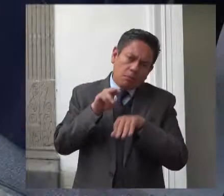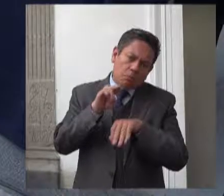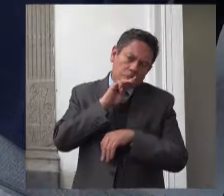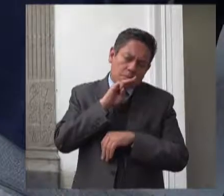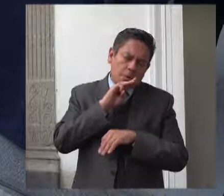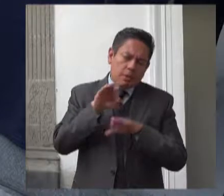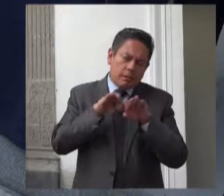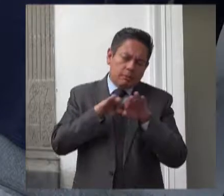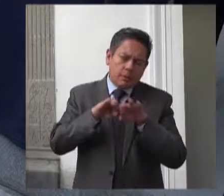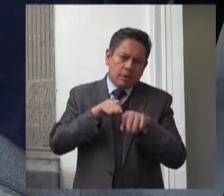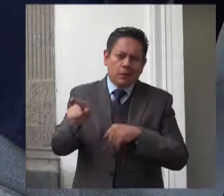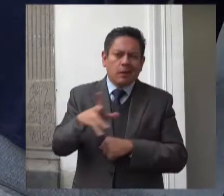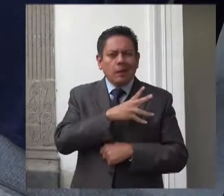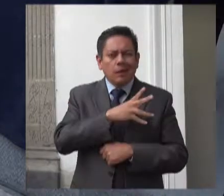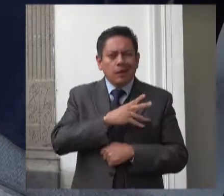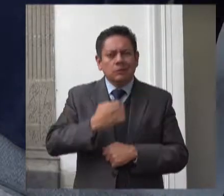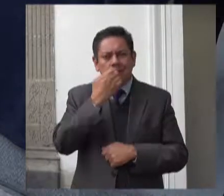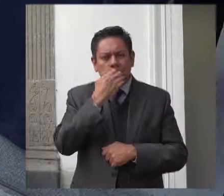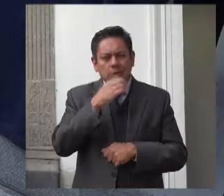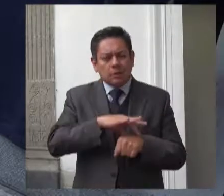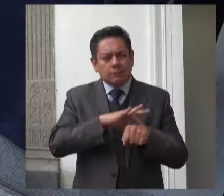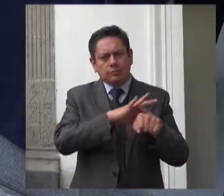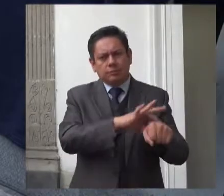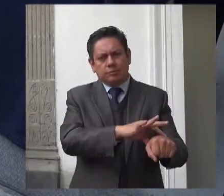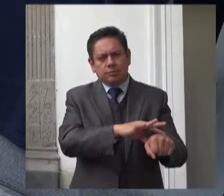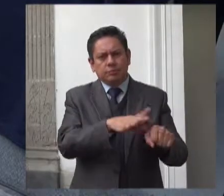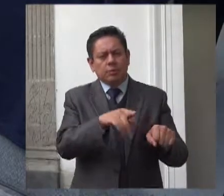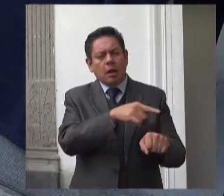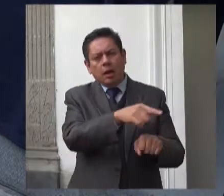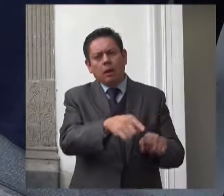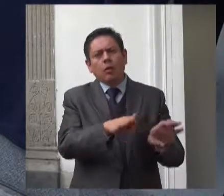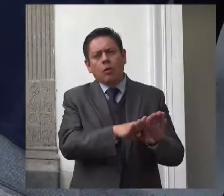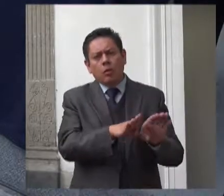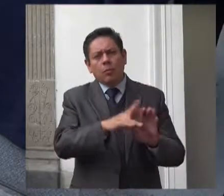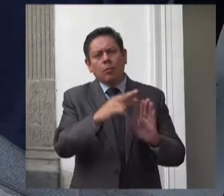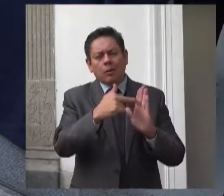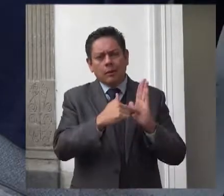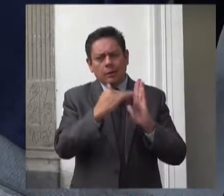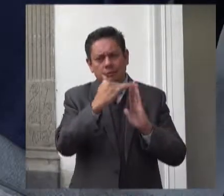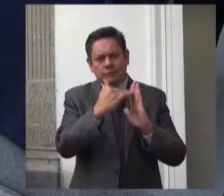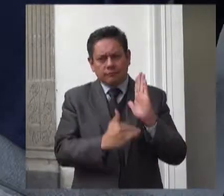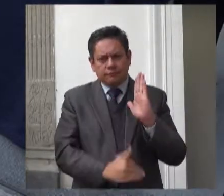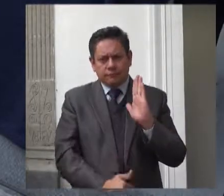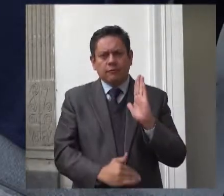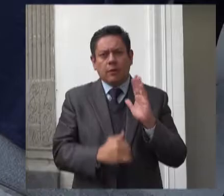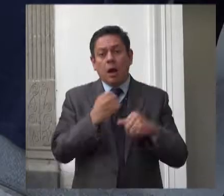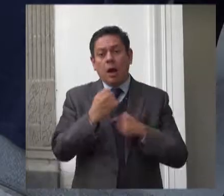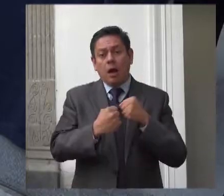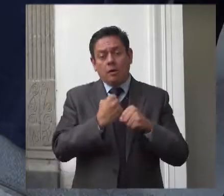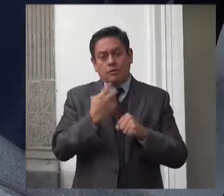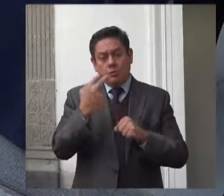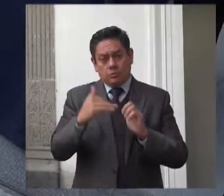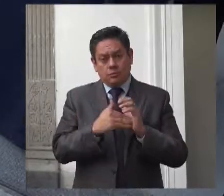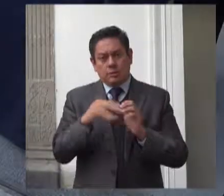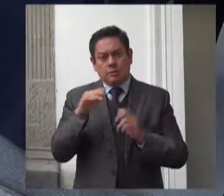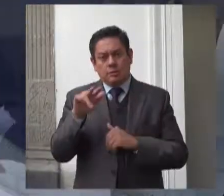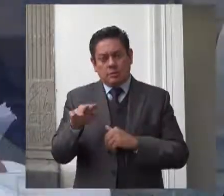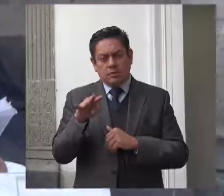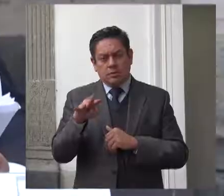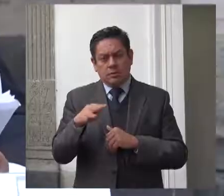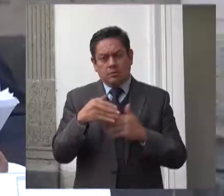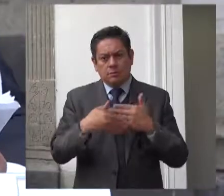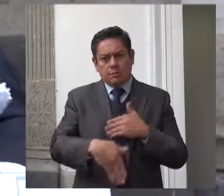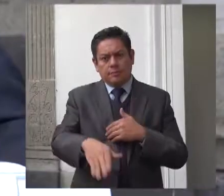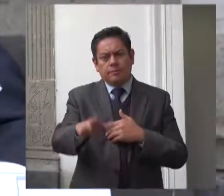Trabajadoras, para el Ejercicio Fiscal 2019. En adelante me referiré a este programa como